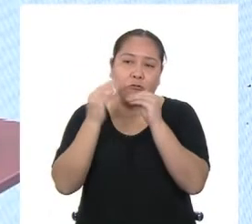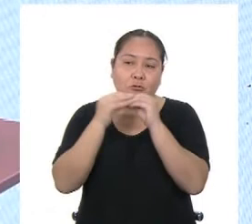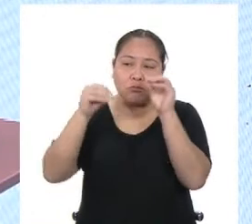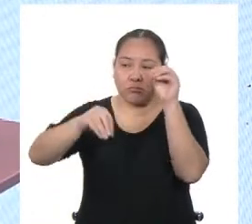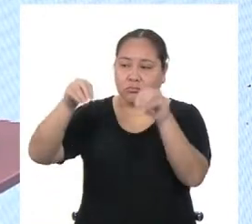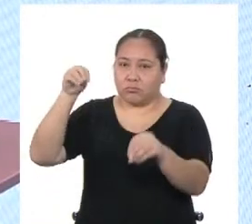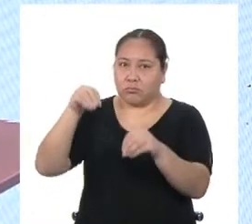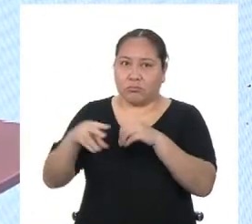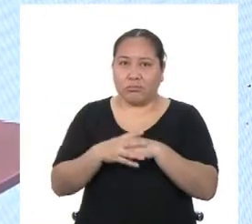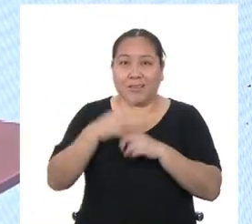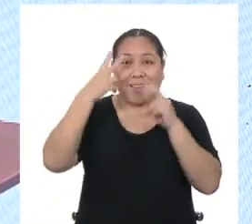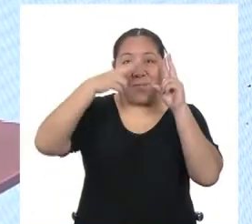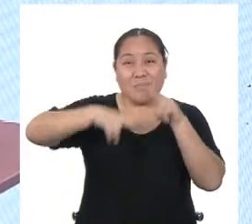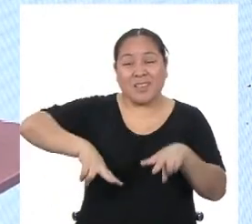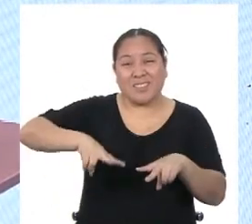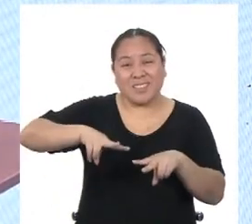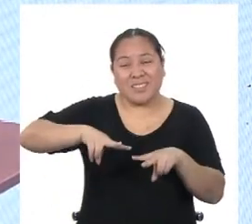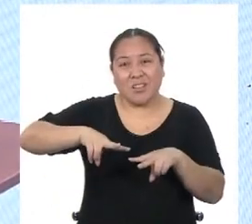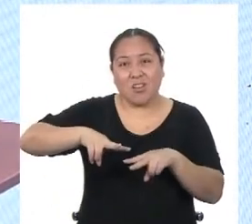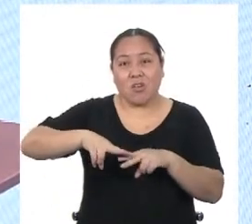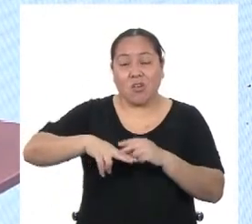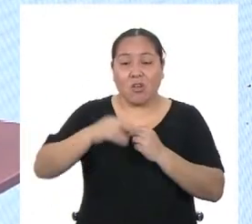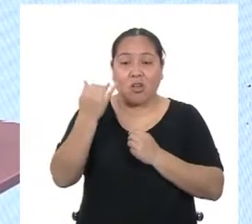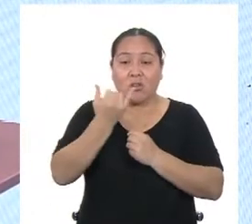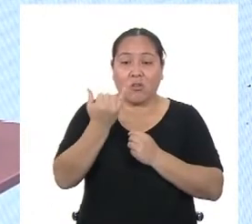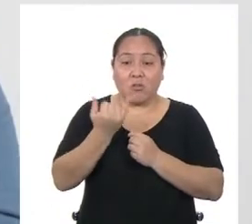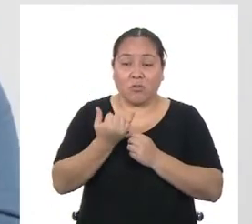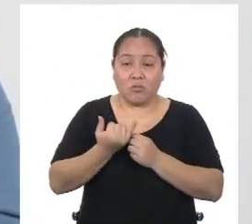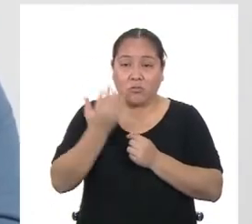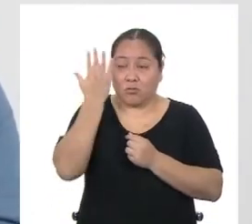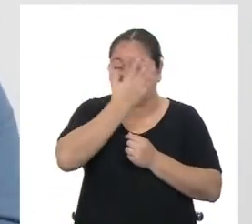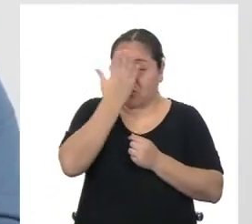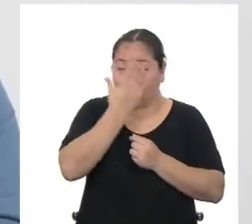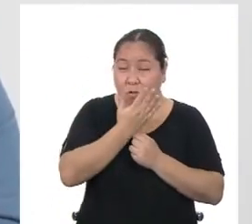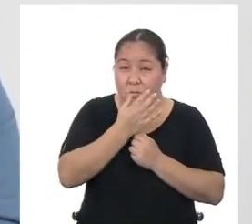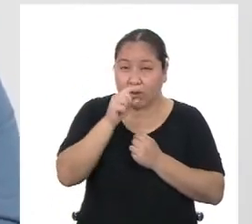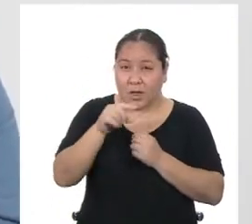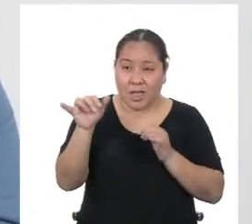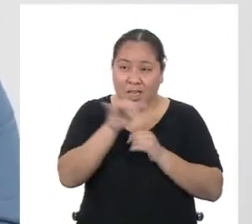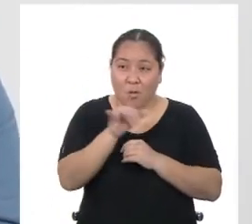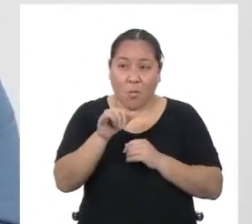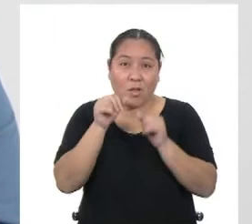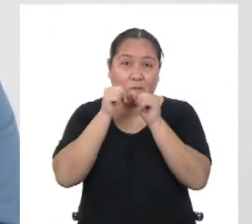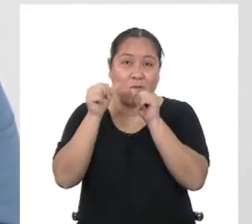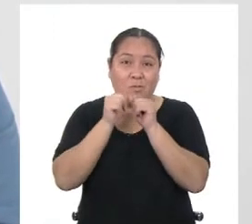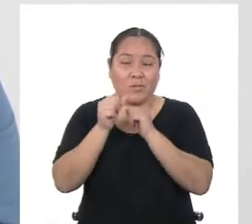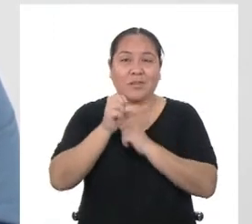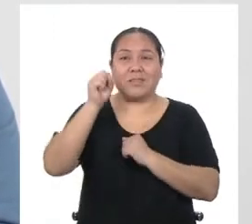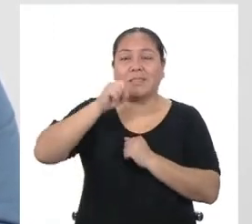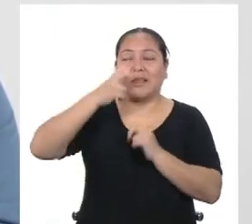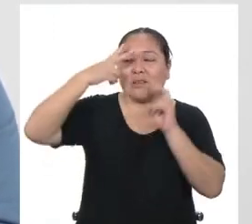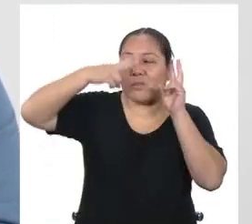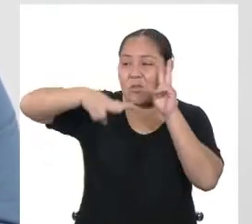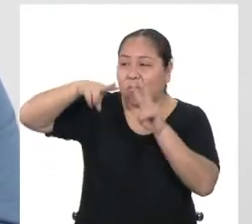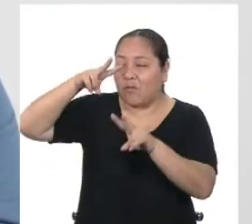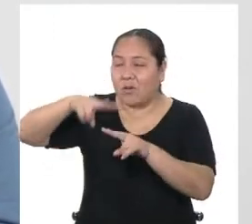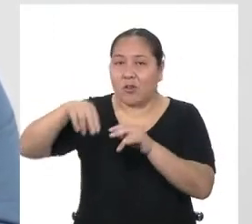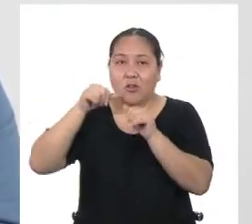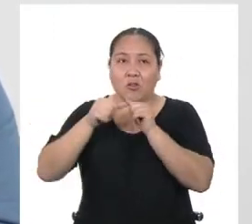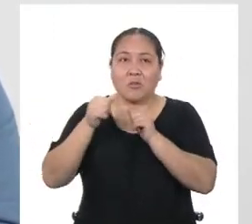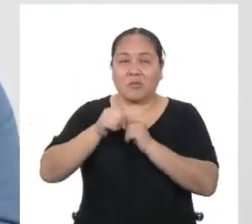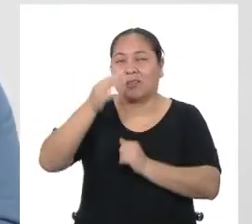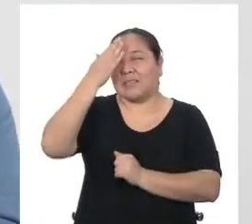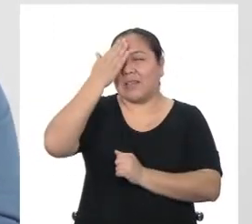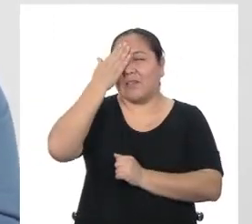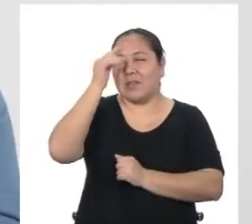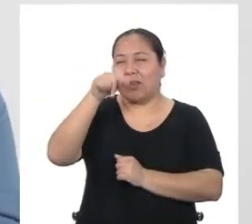notado cómo las áreas sombreadas miden lo mismo? Así es. Con solo ver las medidas, yo supe